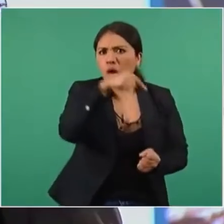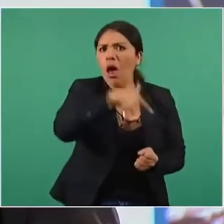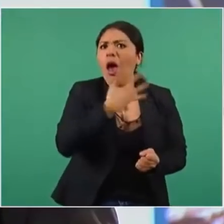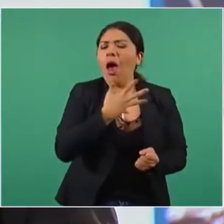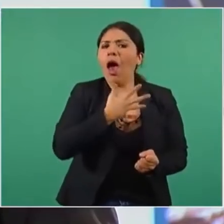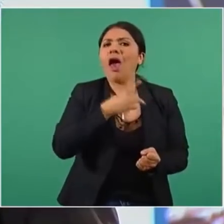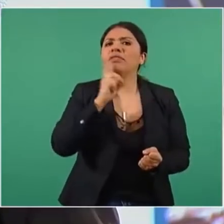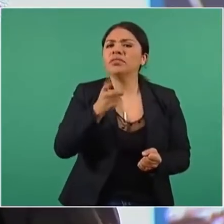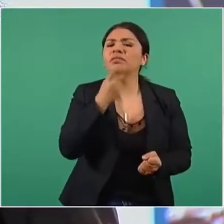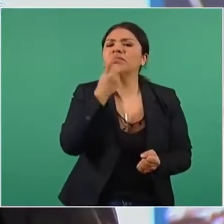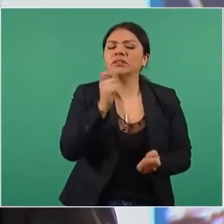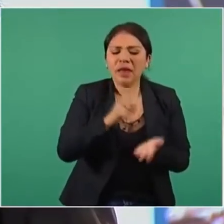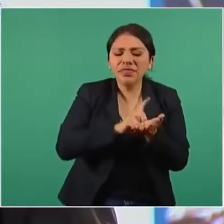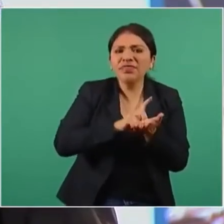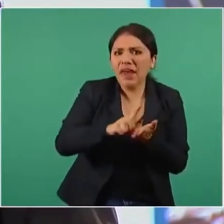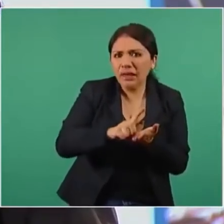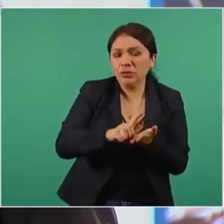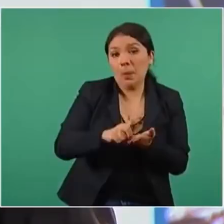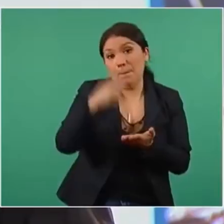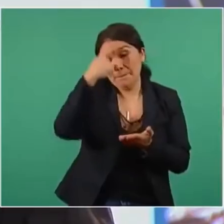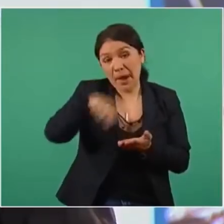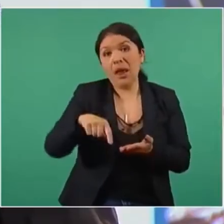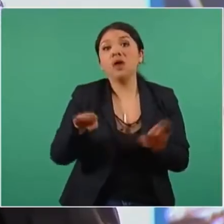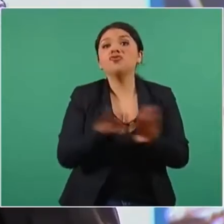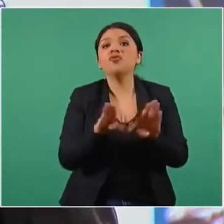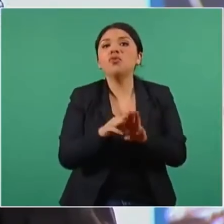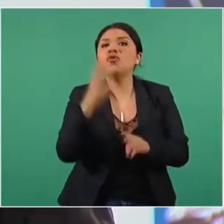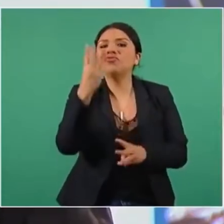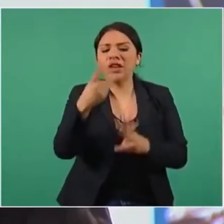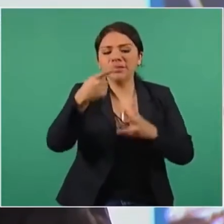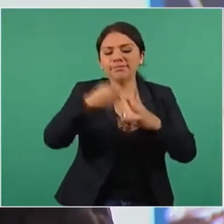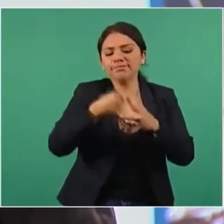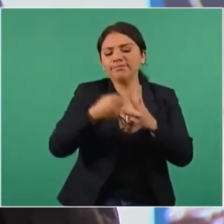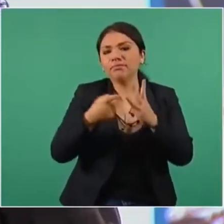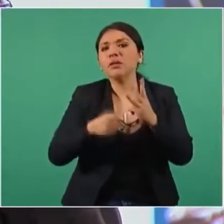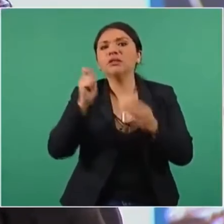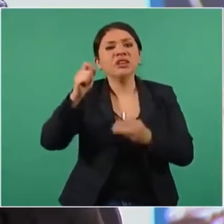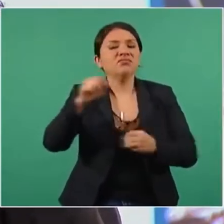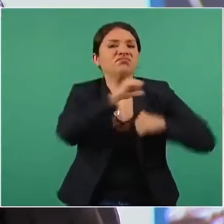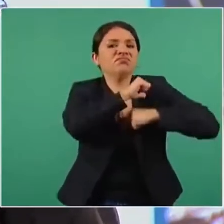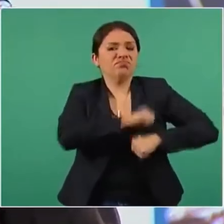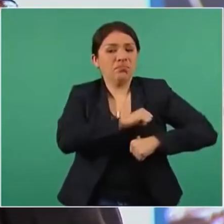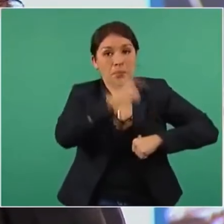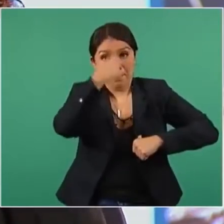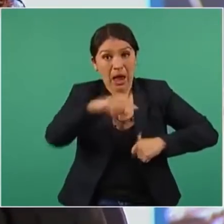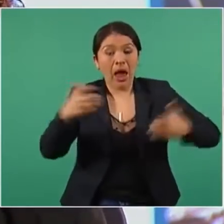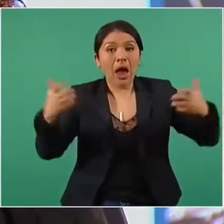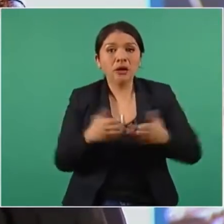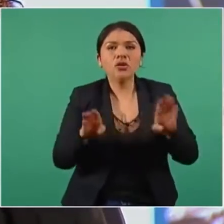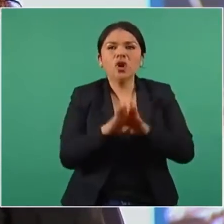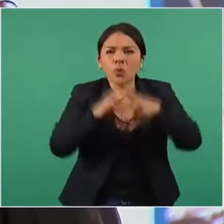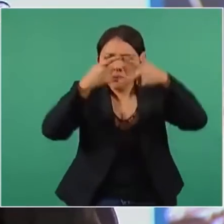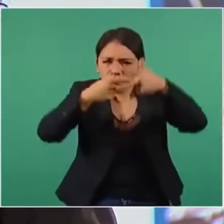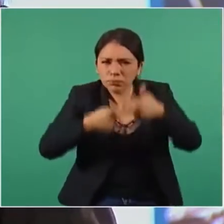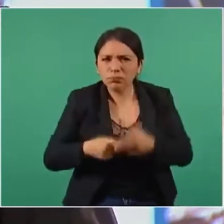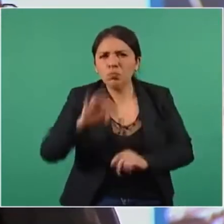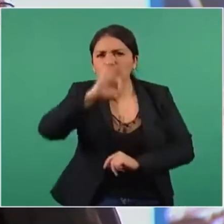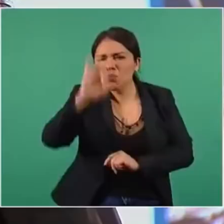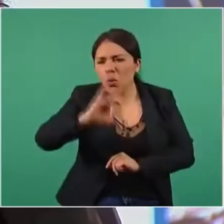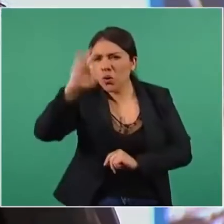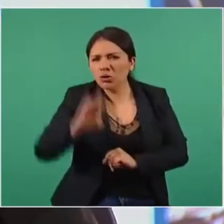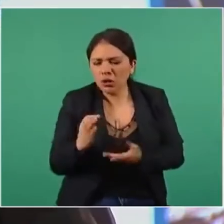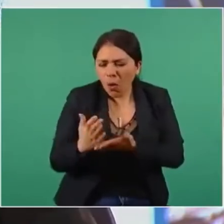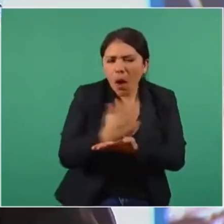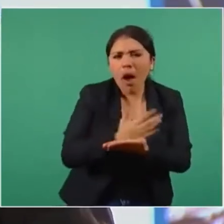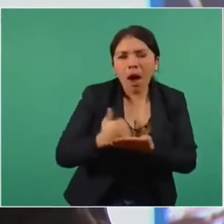señala a una comisión tripartita como la encargada de definir el porcentaje de las utilidades